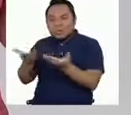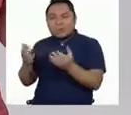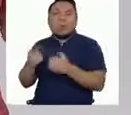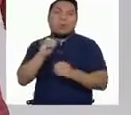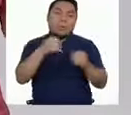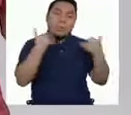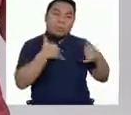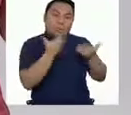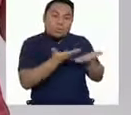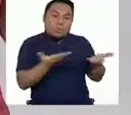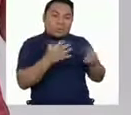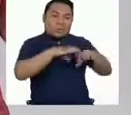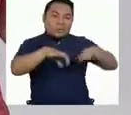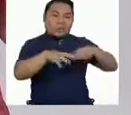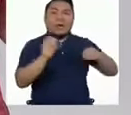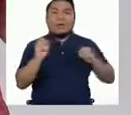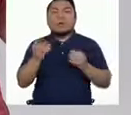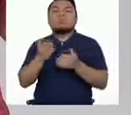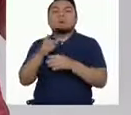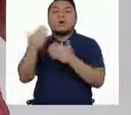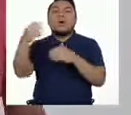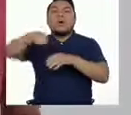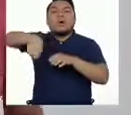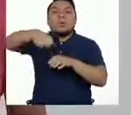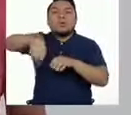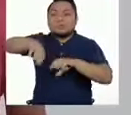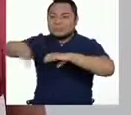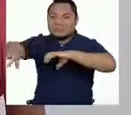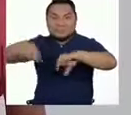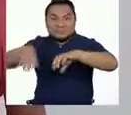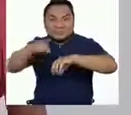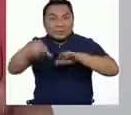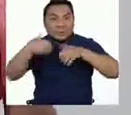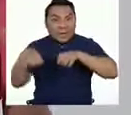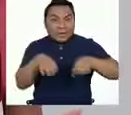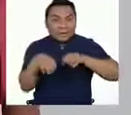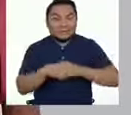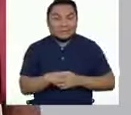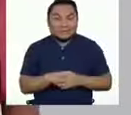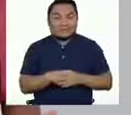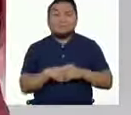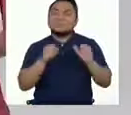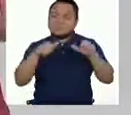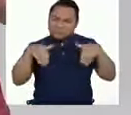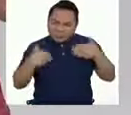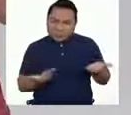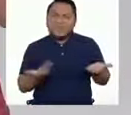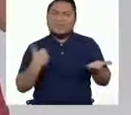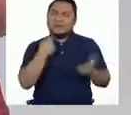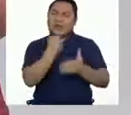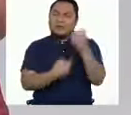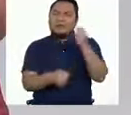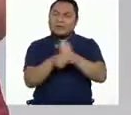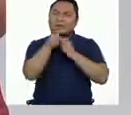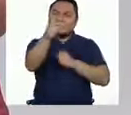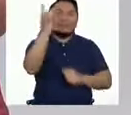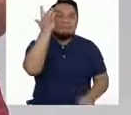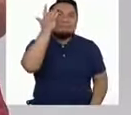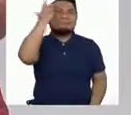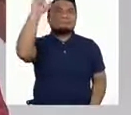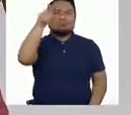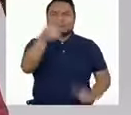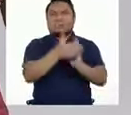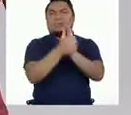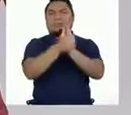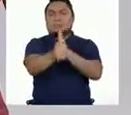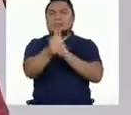juguetes o algunos utensilios de la cocina. ¿Puedes hacerlo? Claro que sí, porque yo confío en tu inteligencia y tu